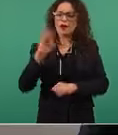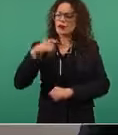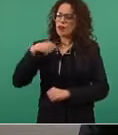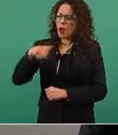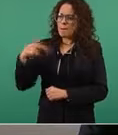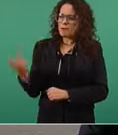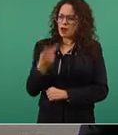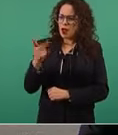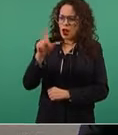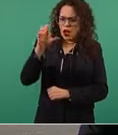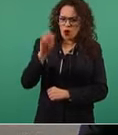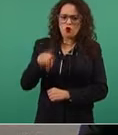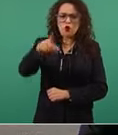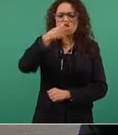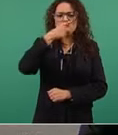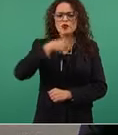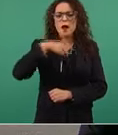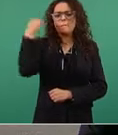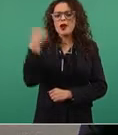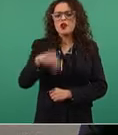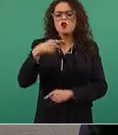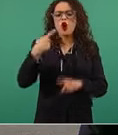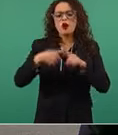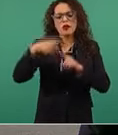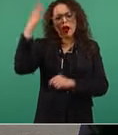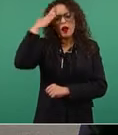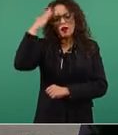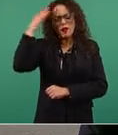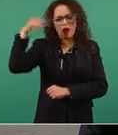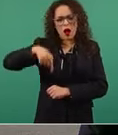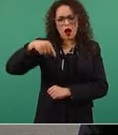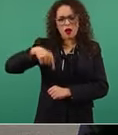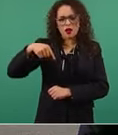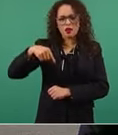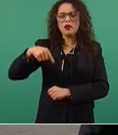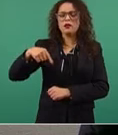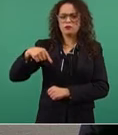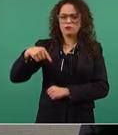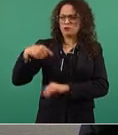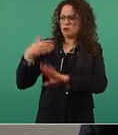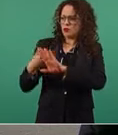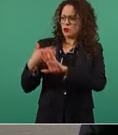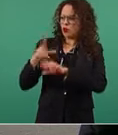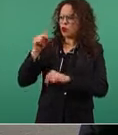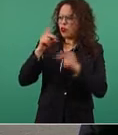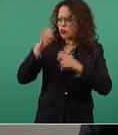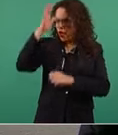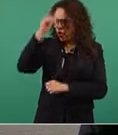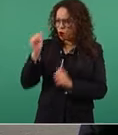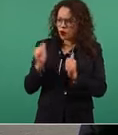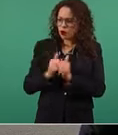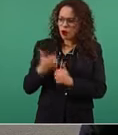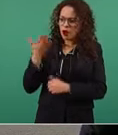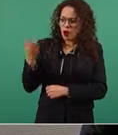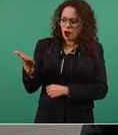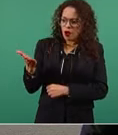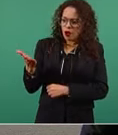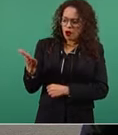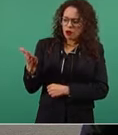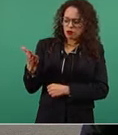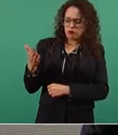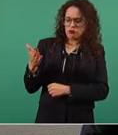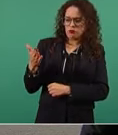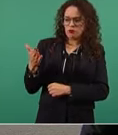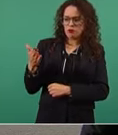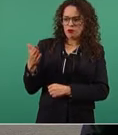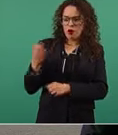León, dame el nombre del líder de la oposición en México, tú y yo vamos a tener problemas para encontrarlo. Bueno, al